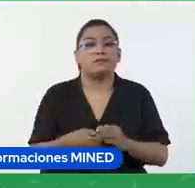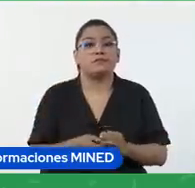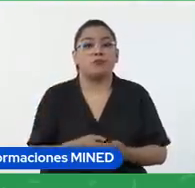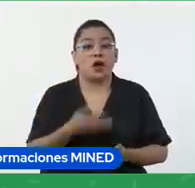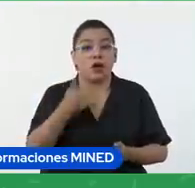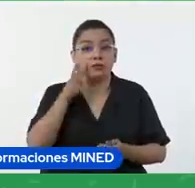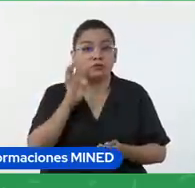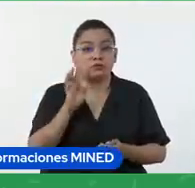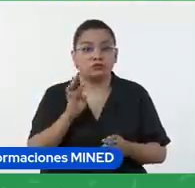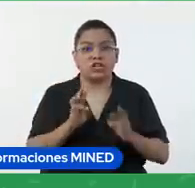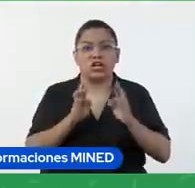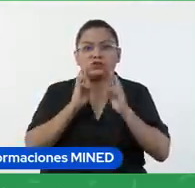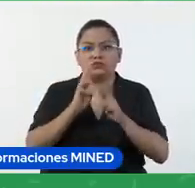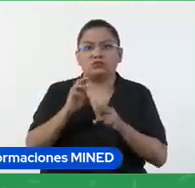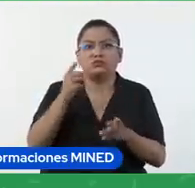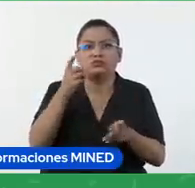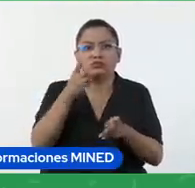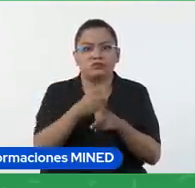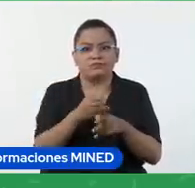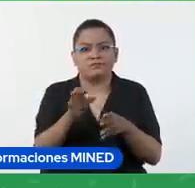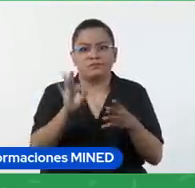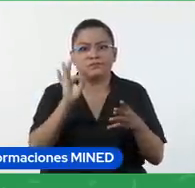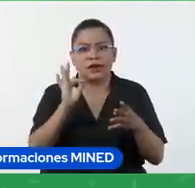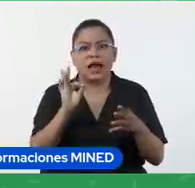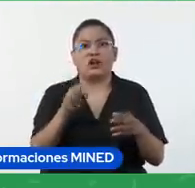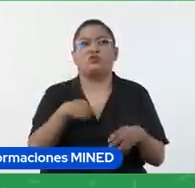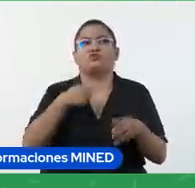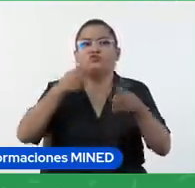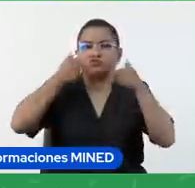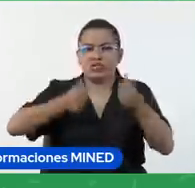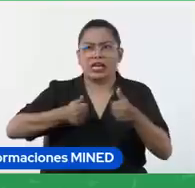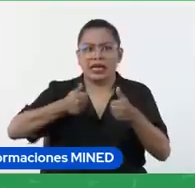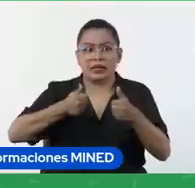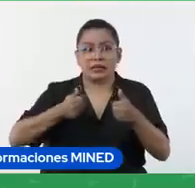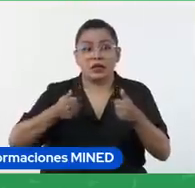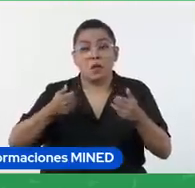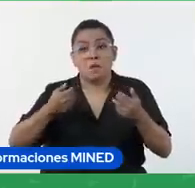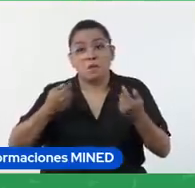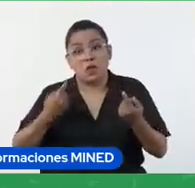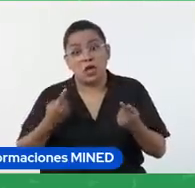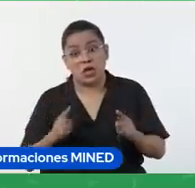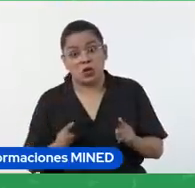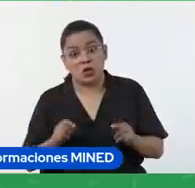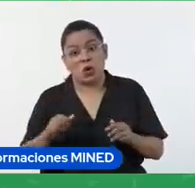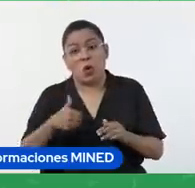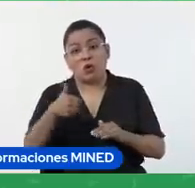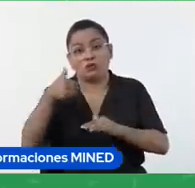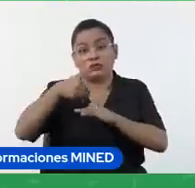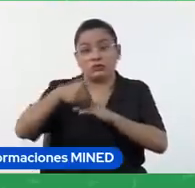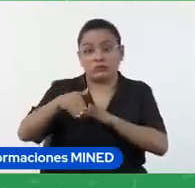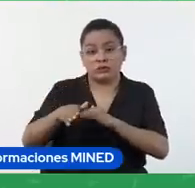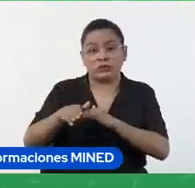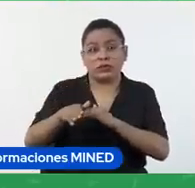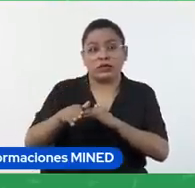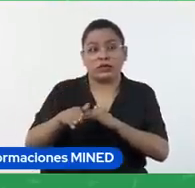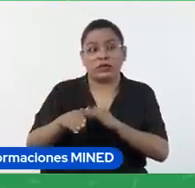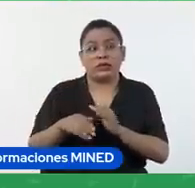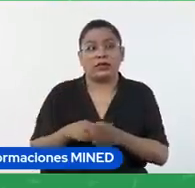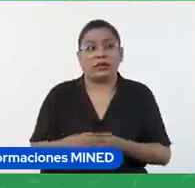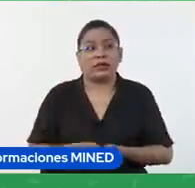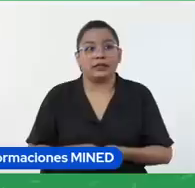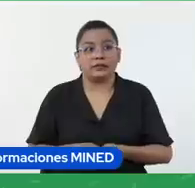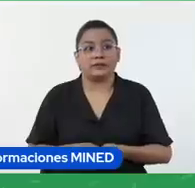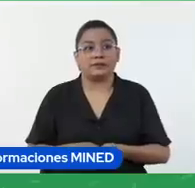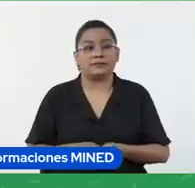va a haber un comentario ya le puse muy bien podría hacer otro comentario también pero en caso que marquen la